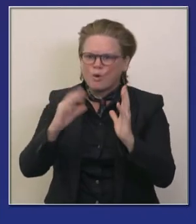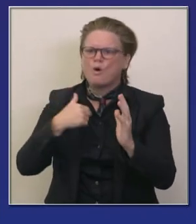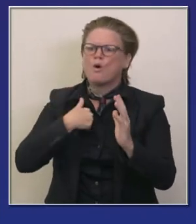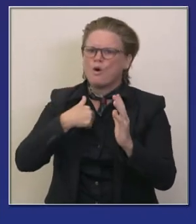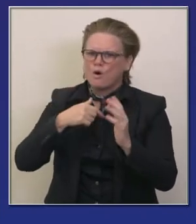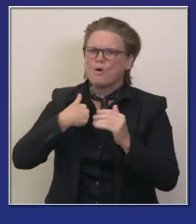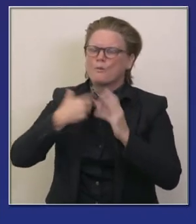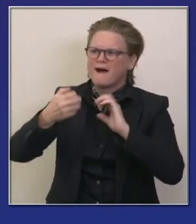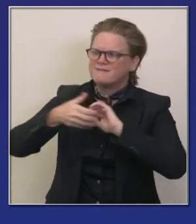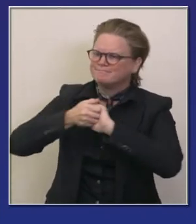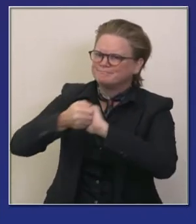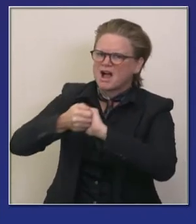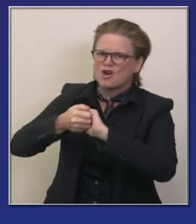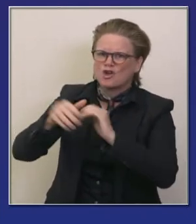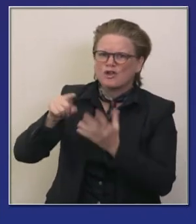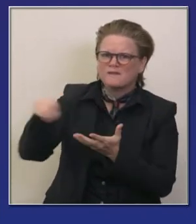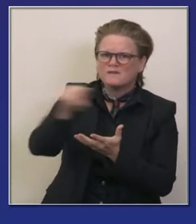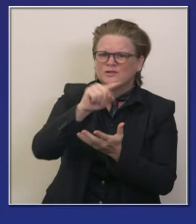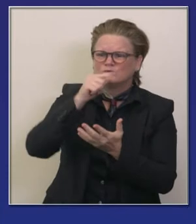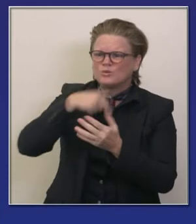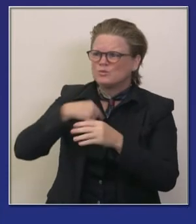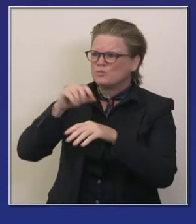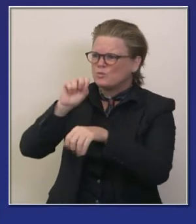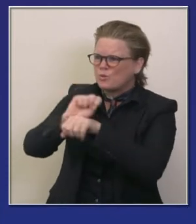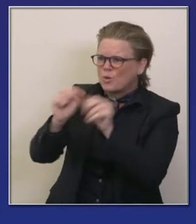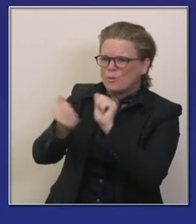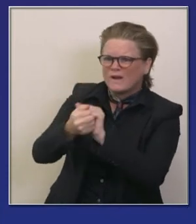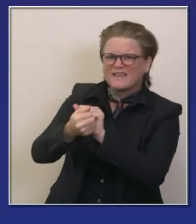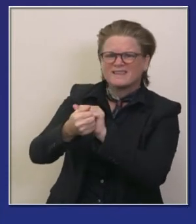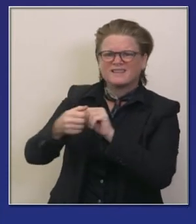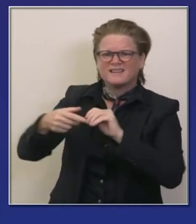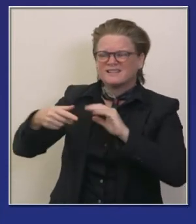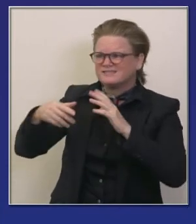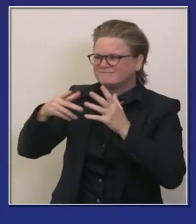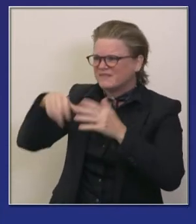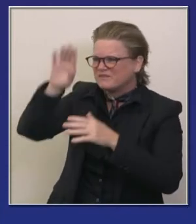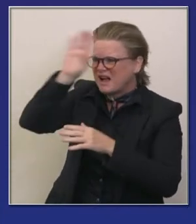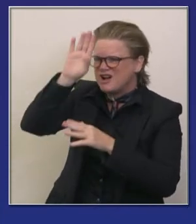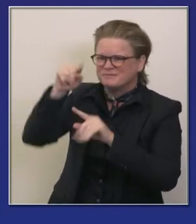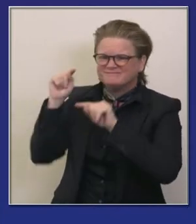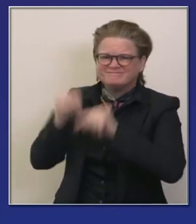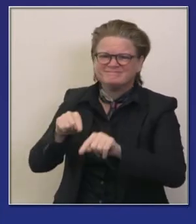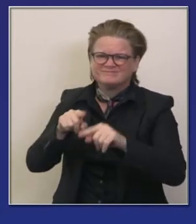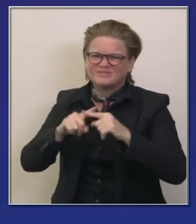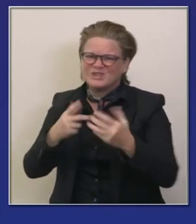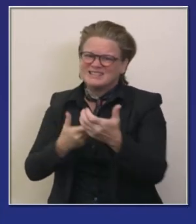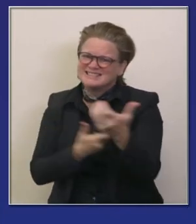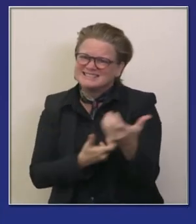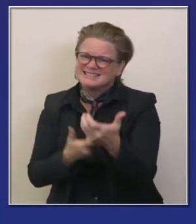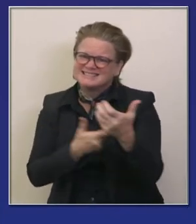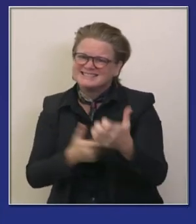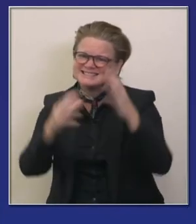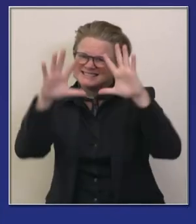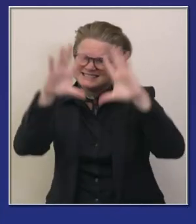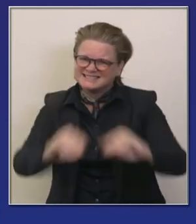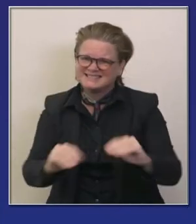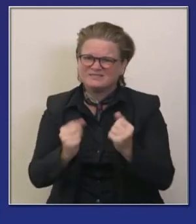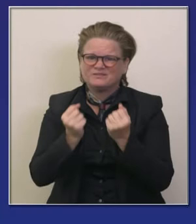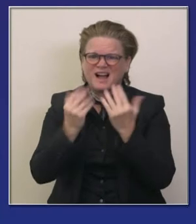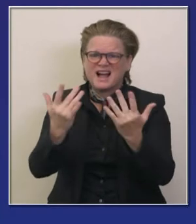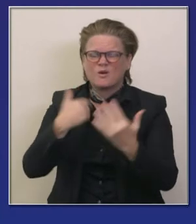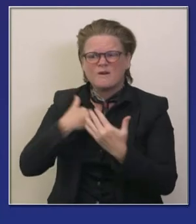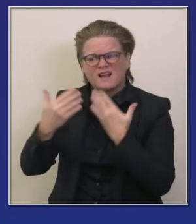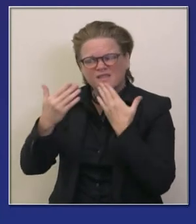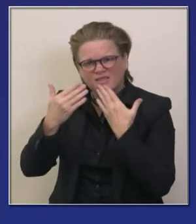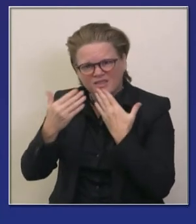mutual aid a nivel local han sido increíbles el equipo de cal fire muchísimas gracias